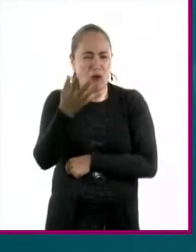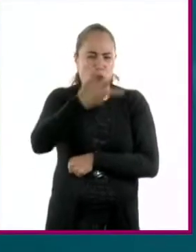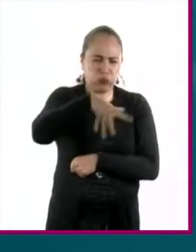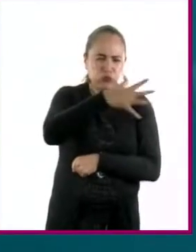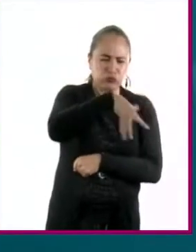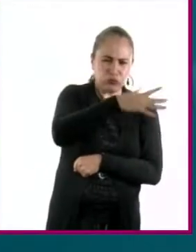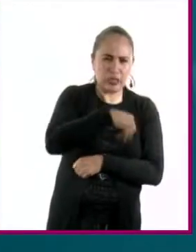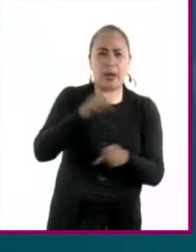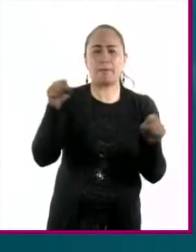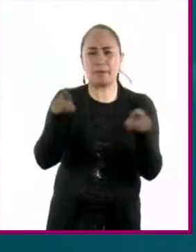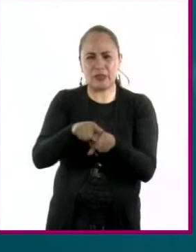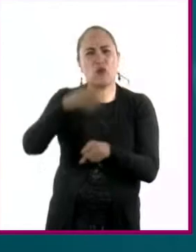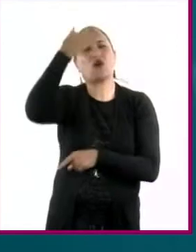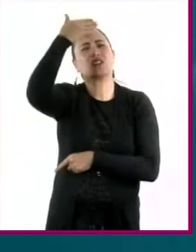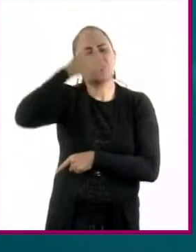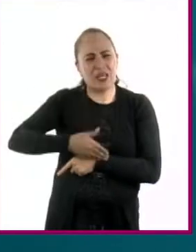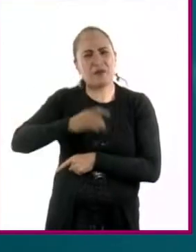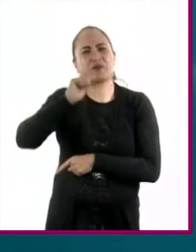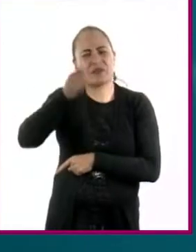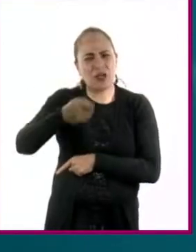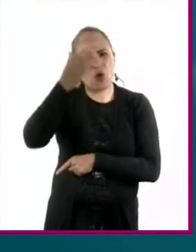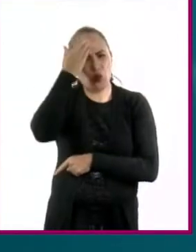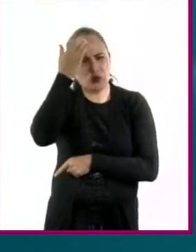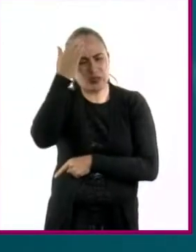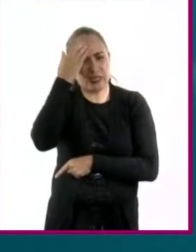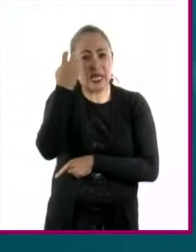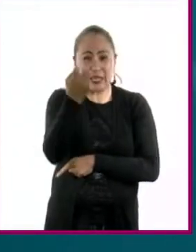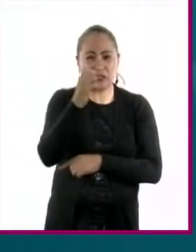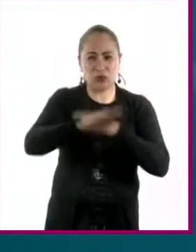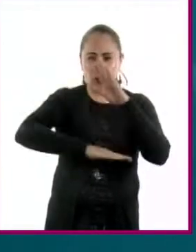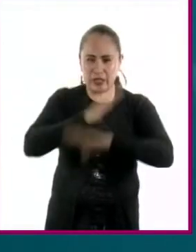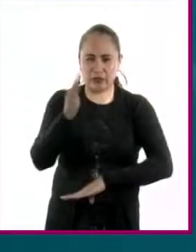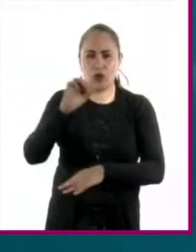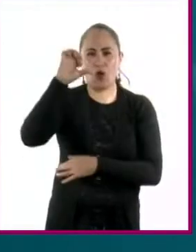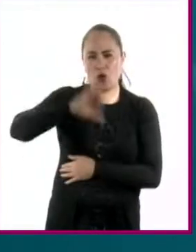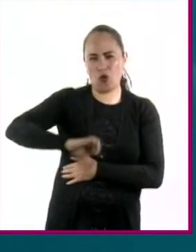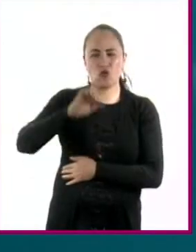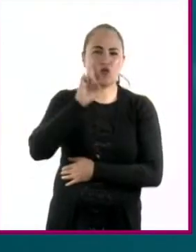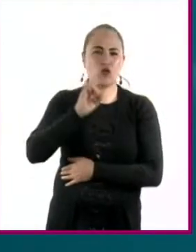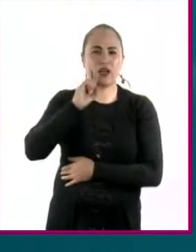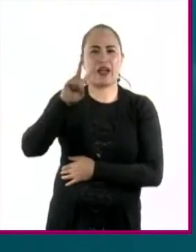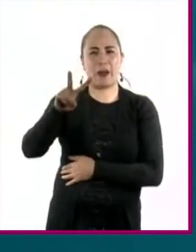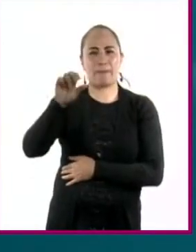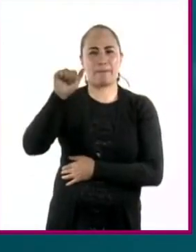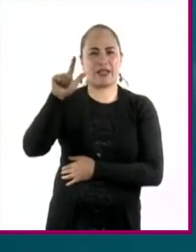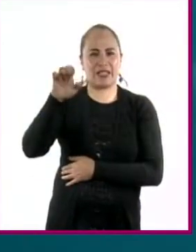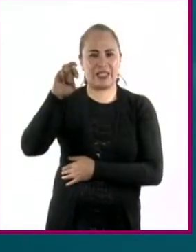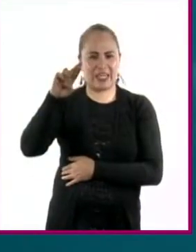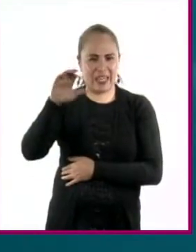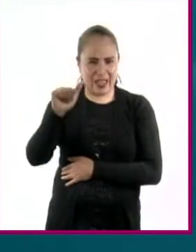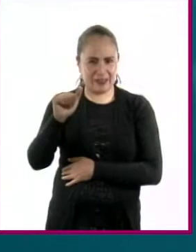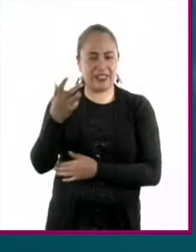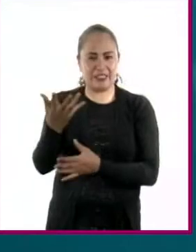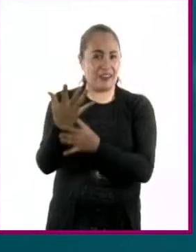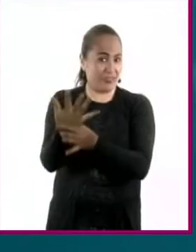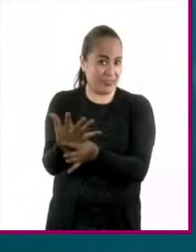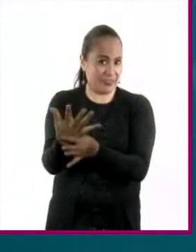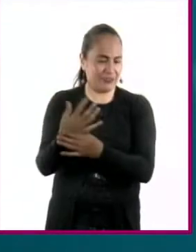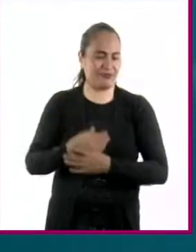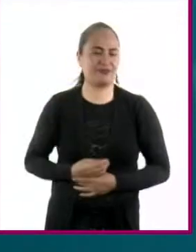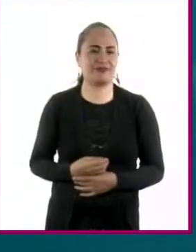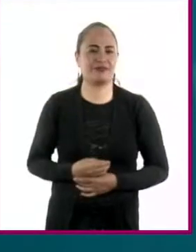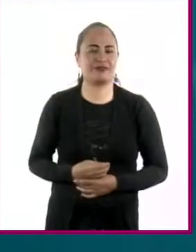para realmente lograr hacer que funcione. Hoy tenemos a Valeria Sousa, para nuestra sección Lo que dicen los expertos.